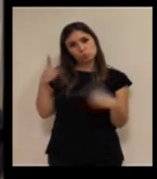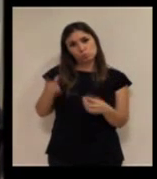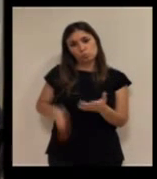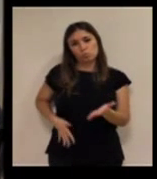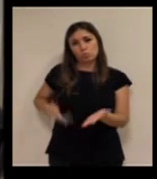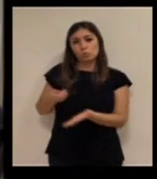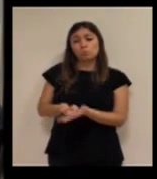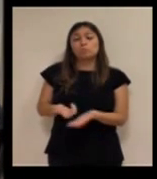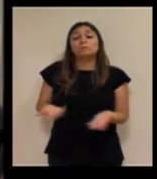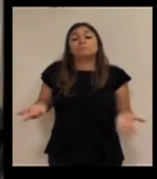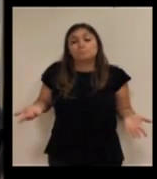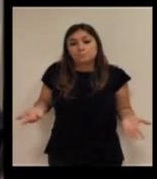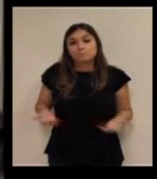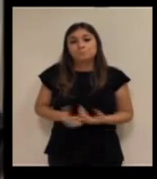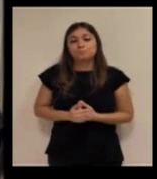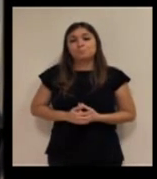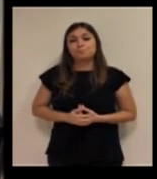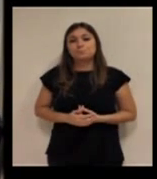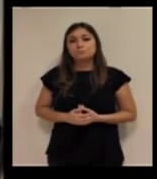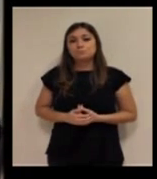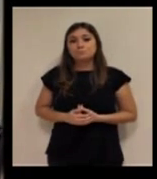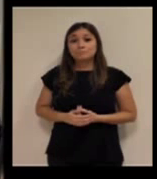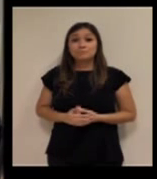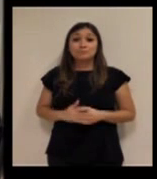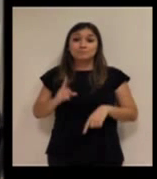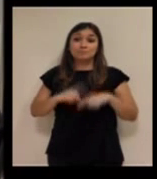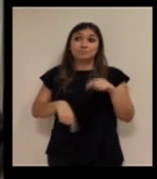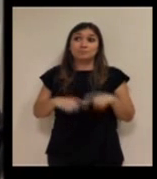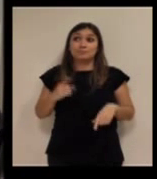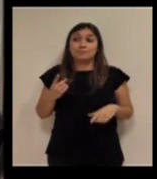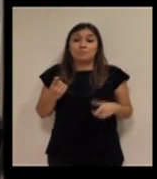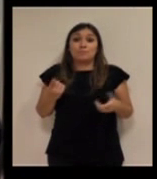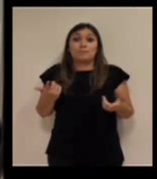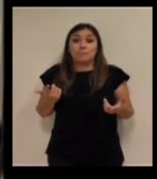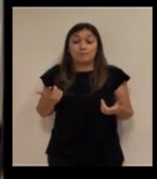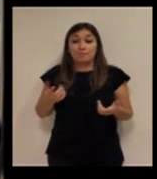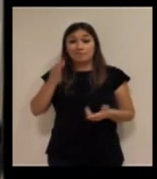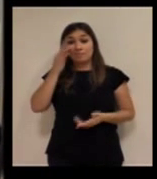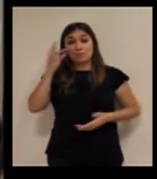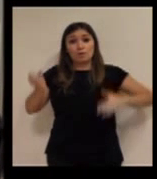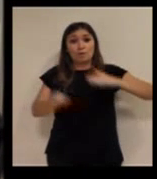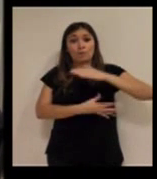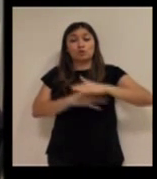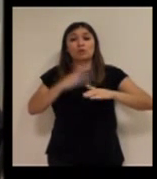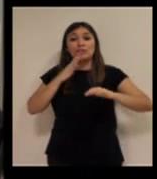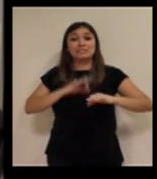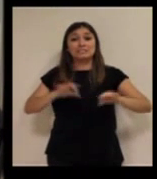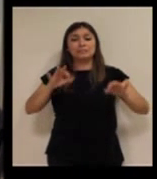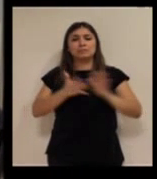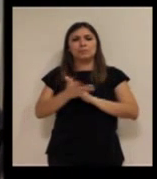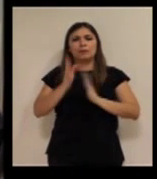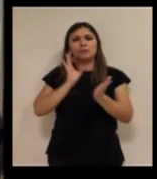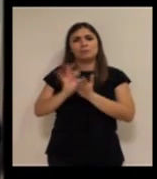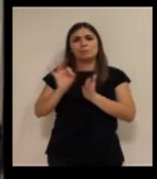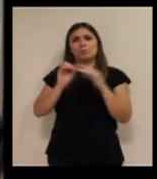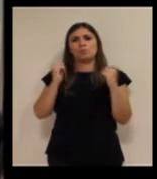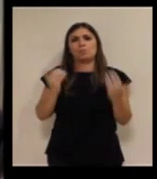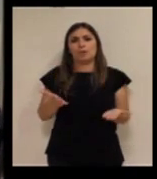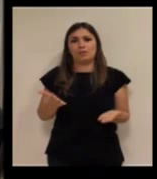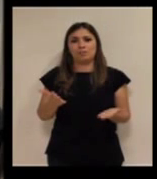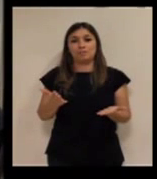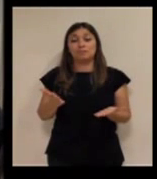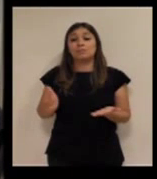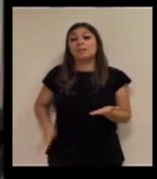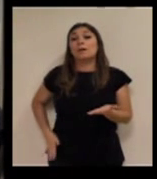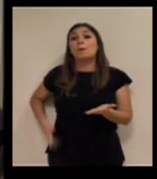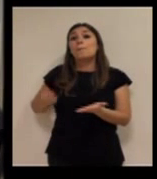con lo cual con unos costes perdón con unos fondos extraordinarios dan más servicios